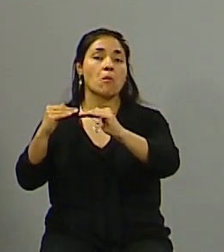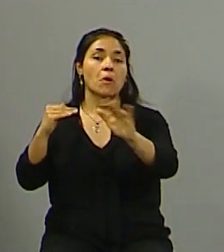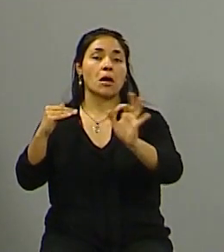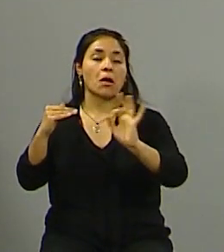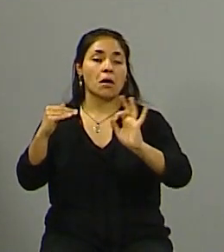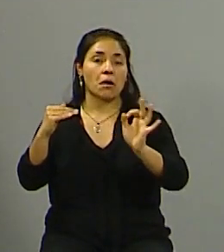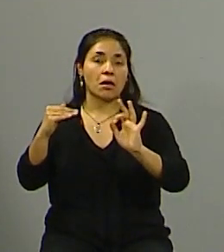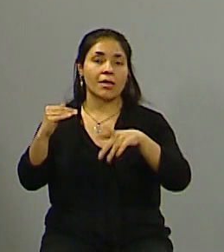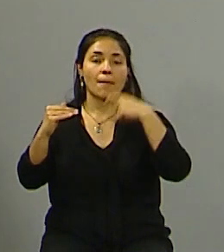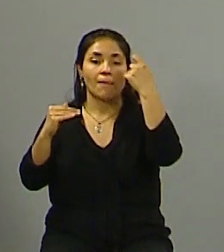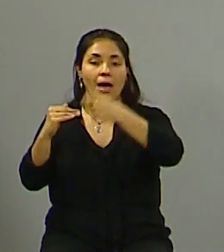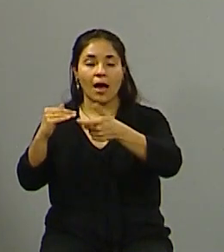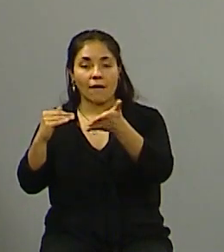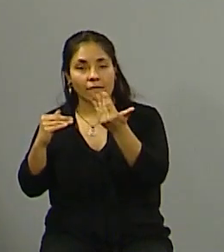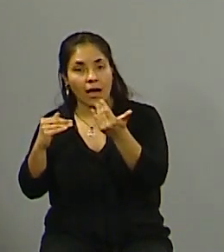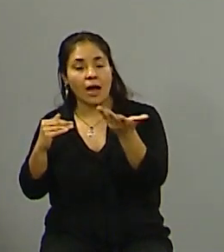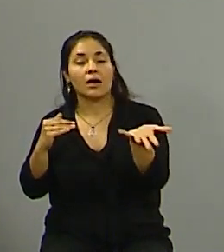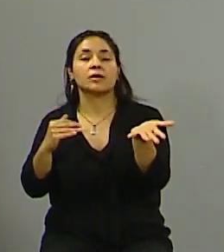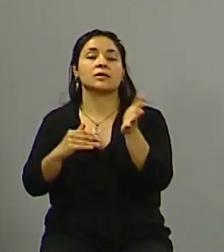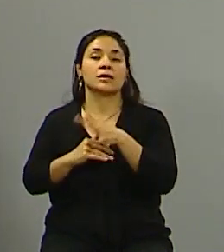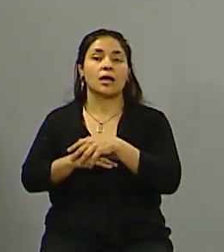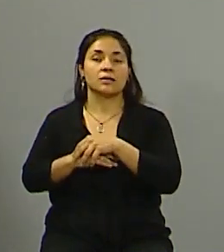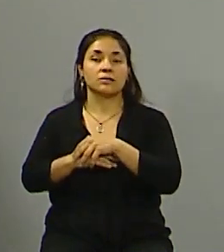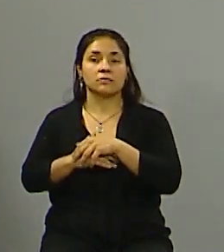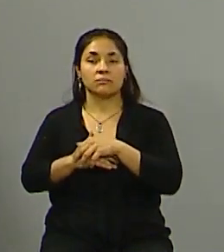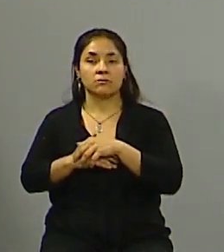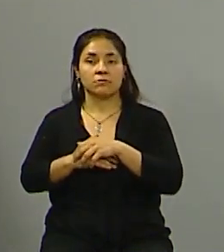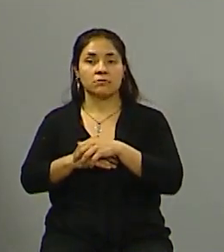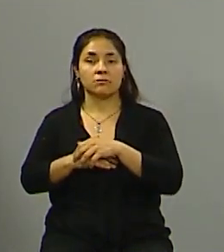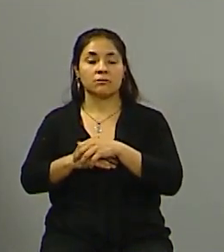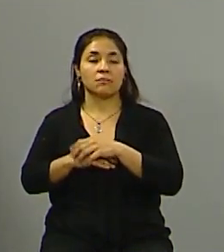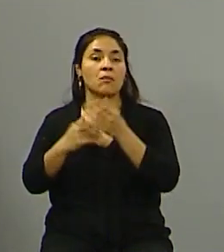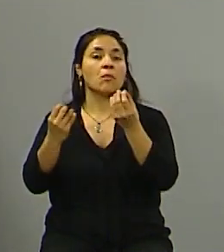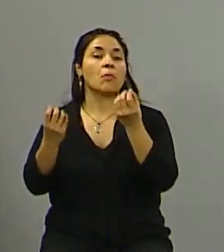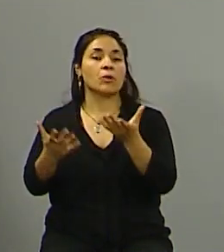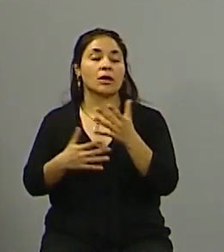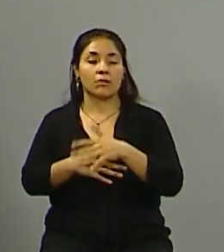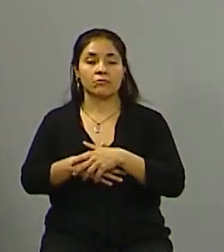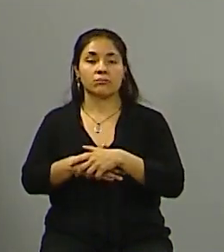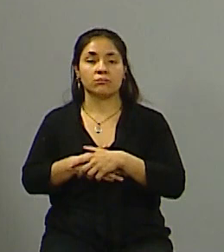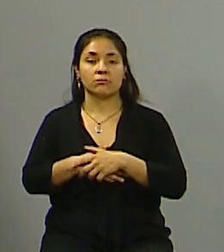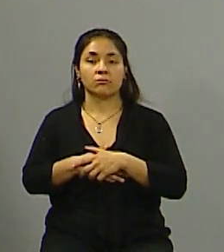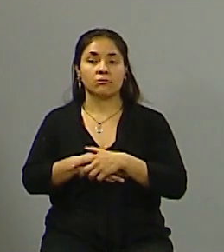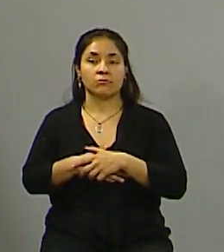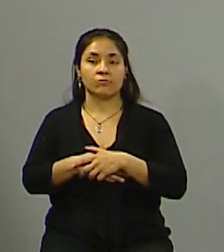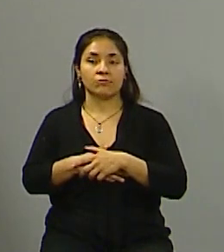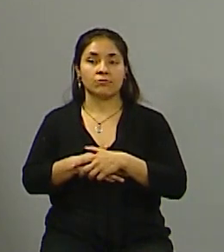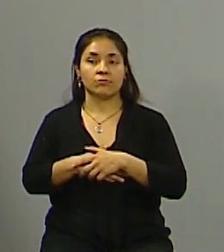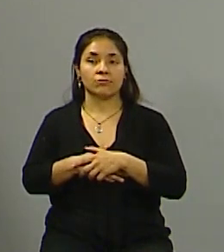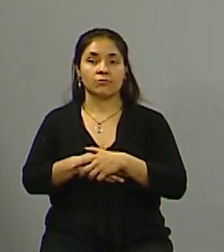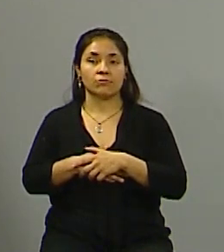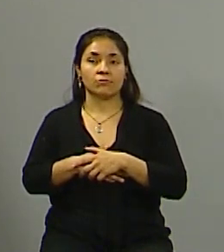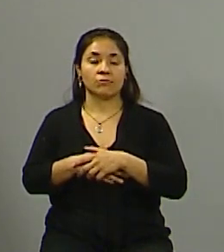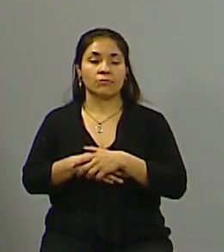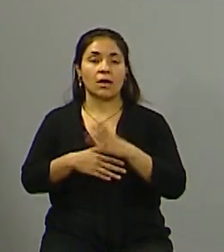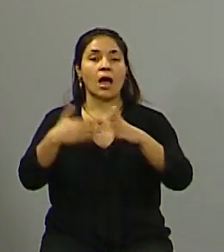por falta de pago porque no tienen digamos el conocimiento para llevarlas adelante